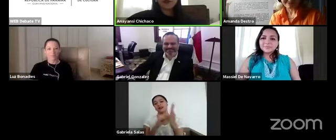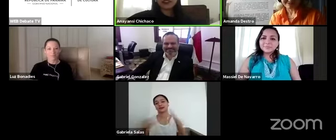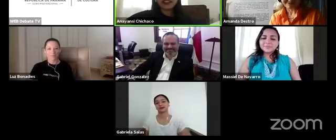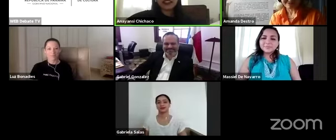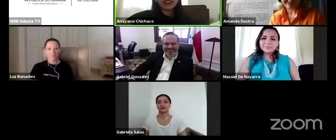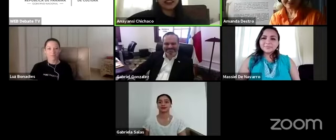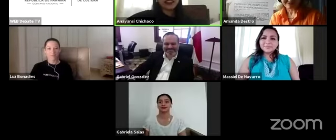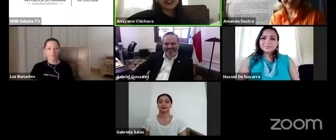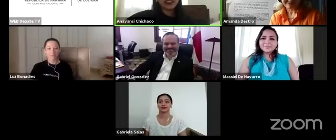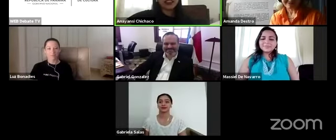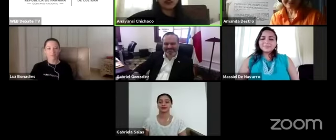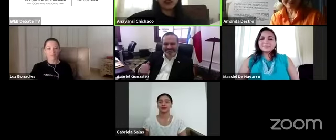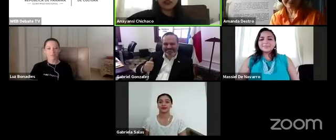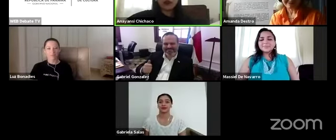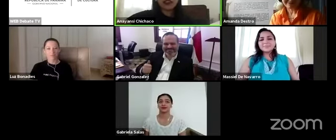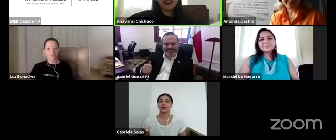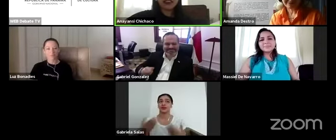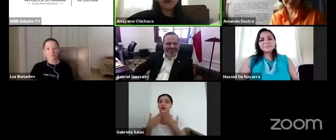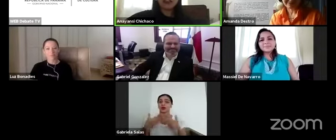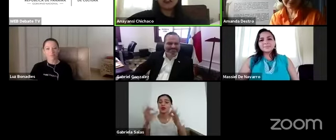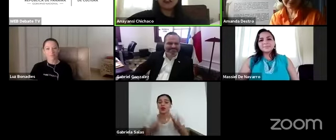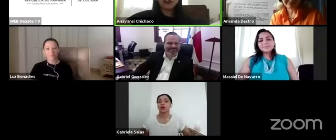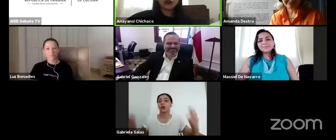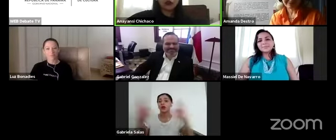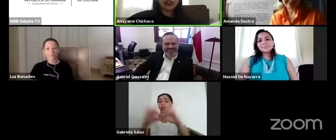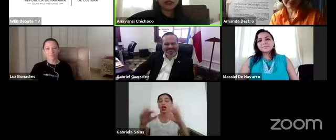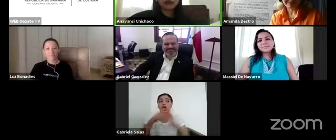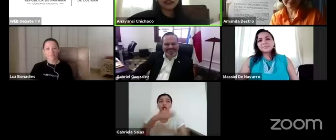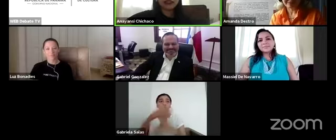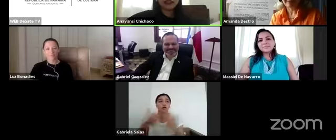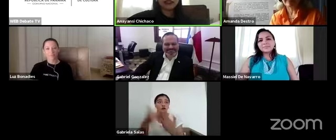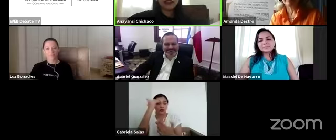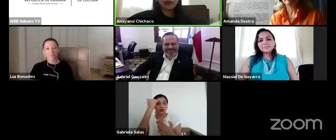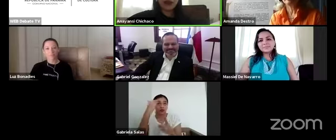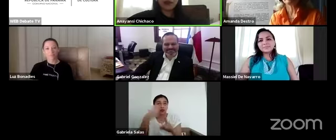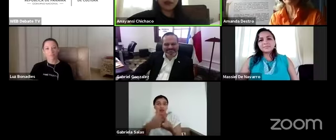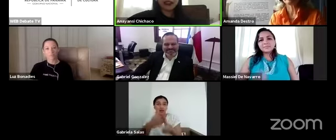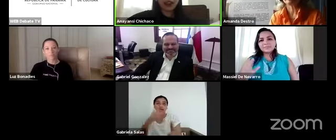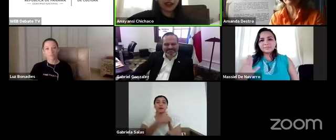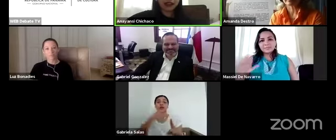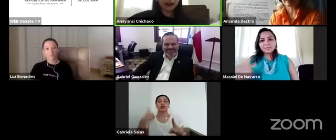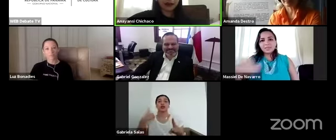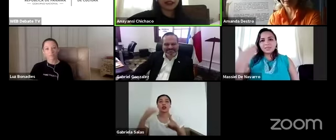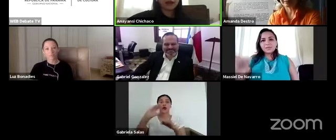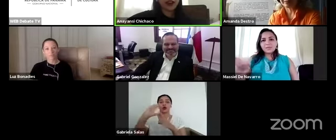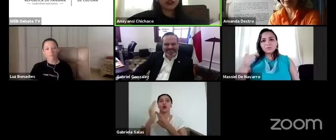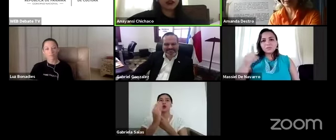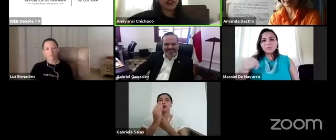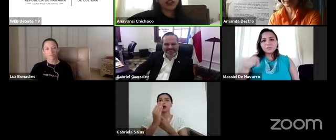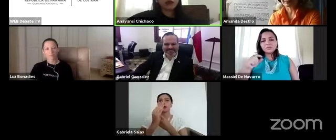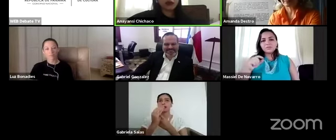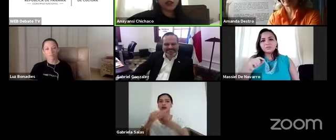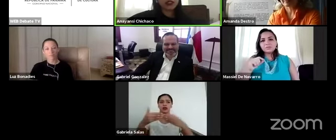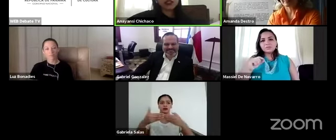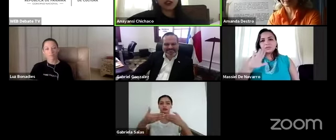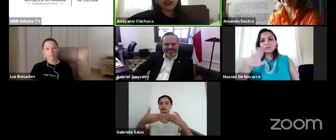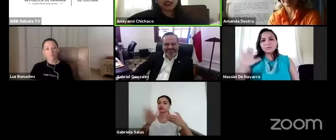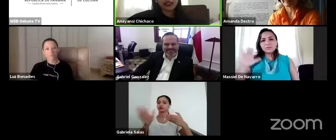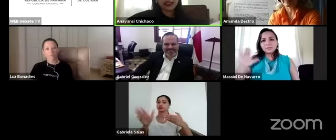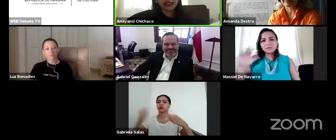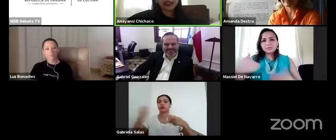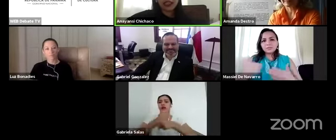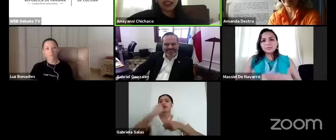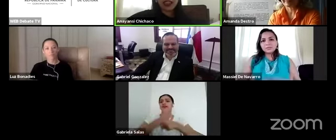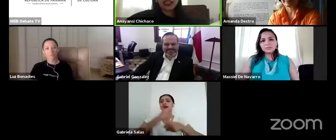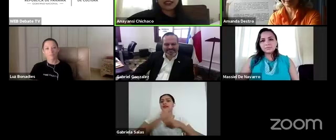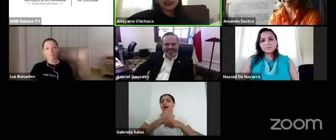bueno es importante que todos sepan que desde el Ministerio de Cultura mantenemos las puertas abiertas para trabajar con aquellos museos y centros